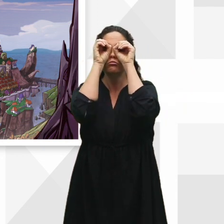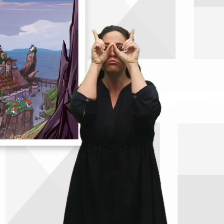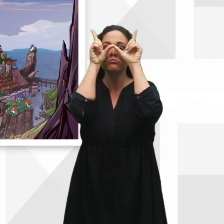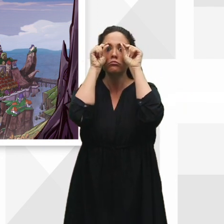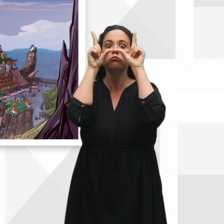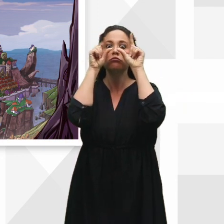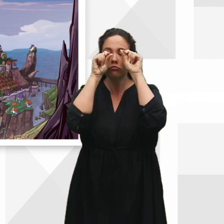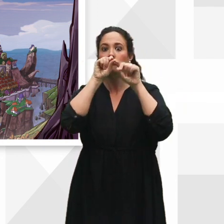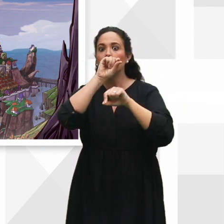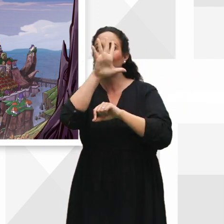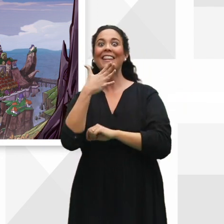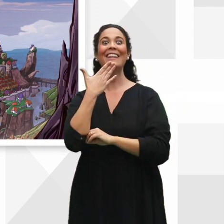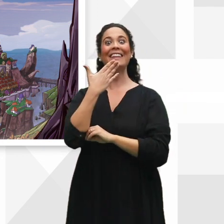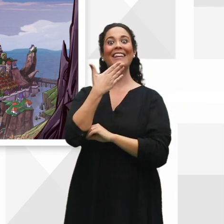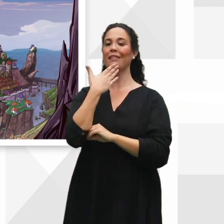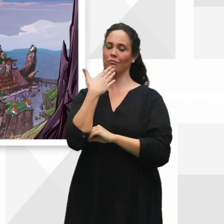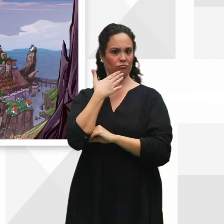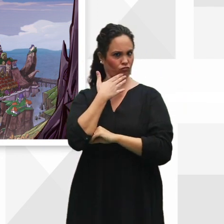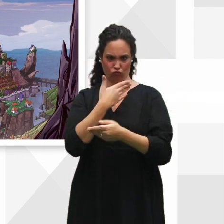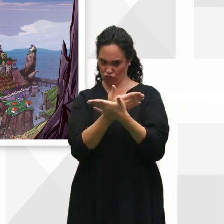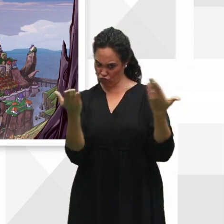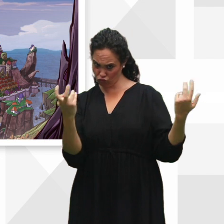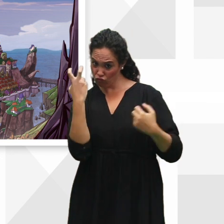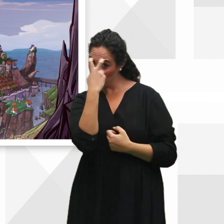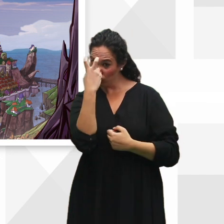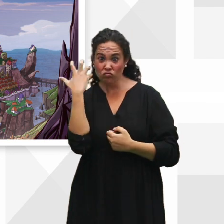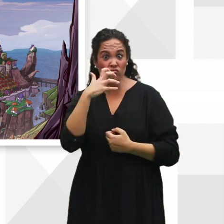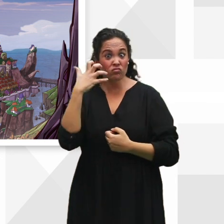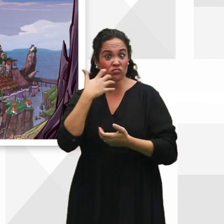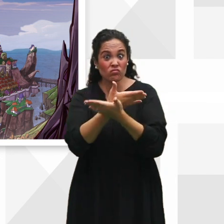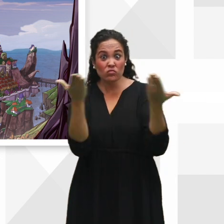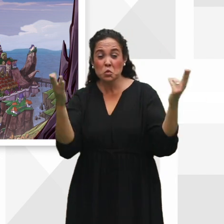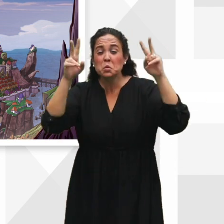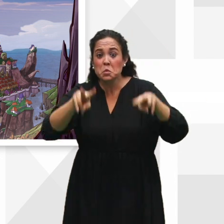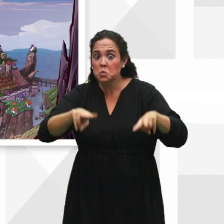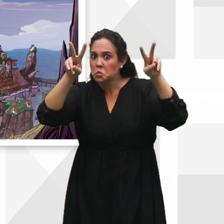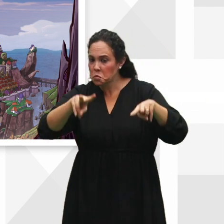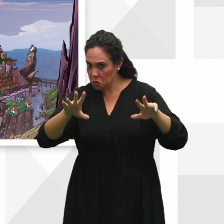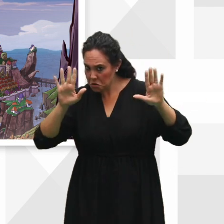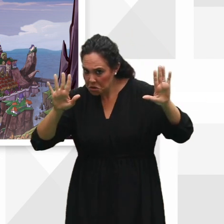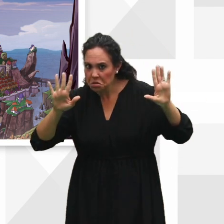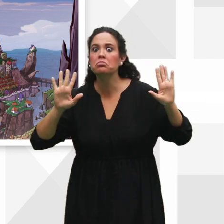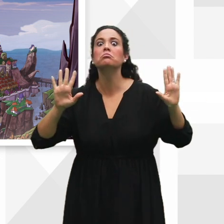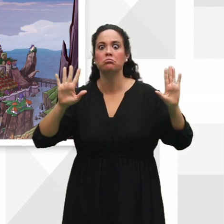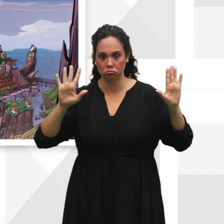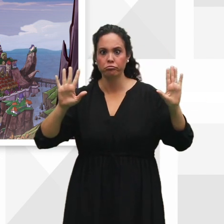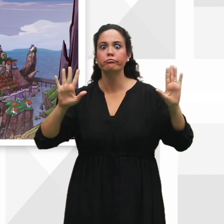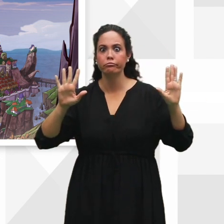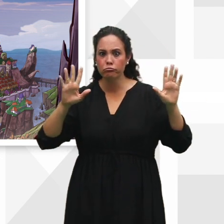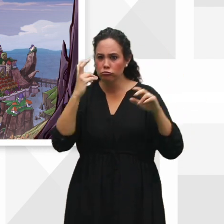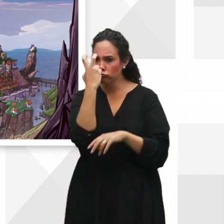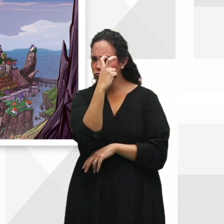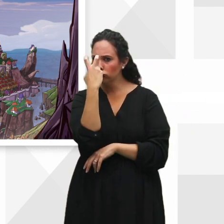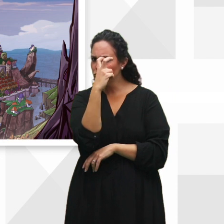Parecían simpáticos, pero no te fíes de los ojos extraños, nunca te fíes de ellos, de los